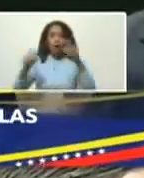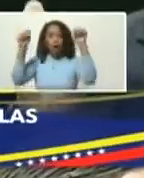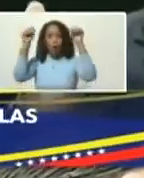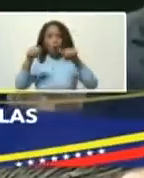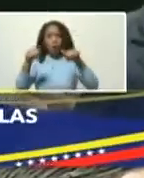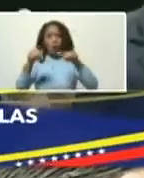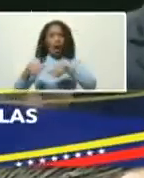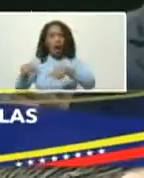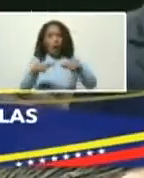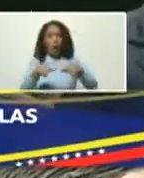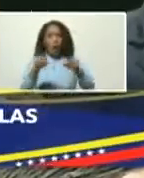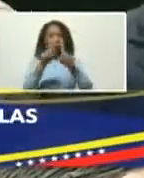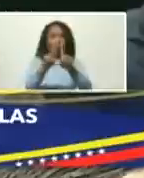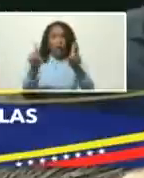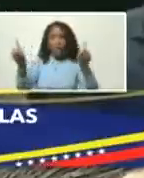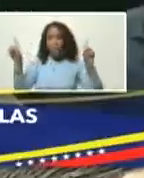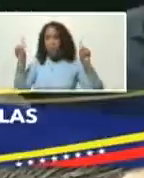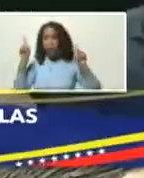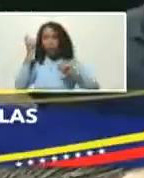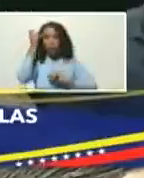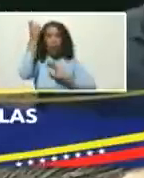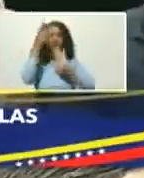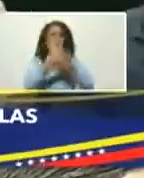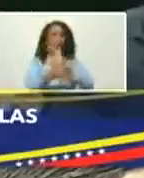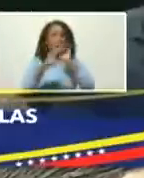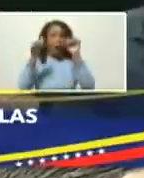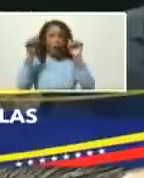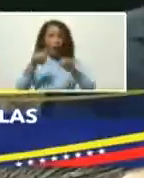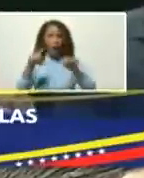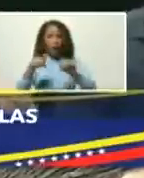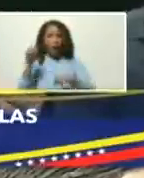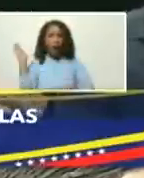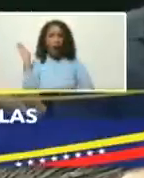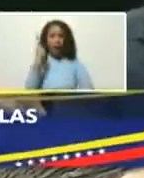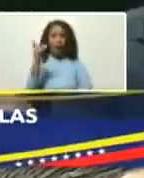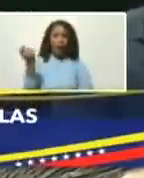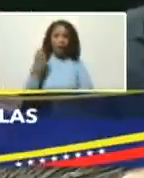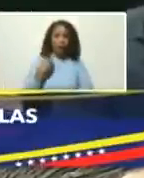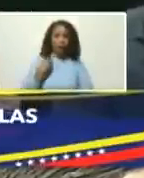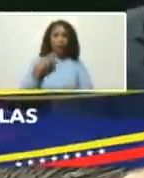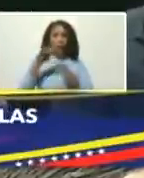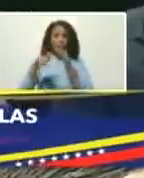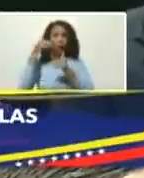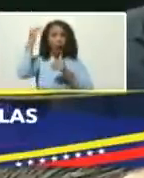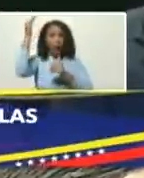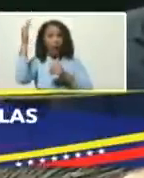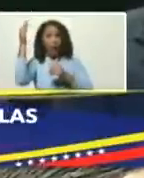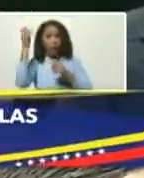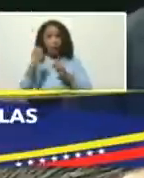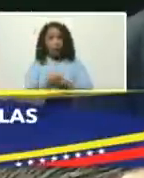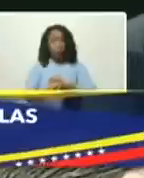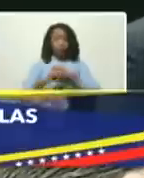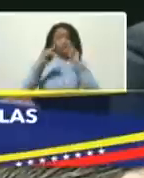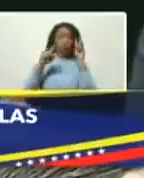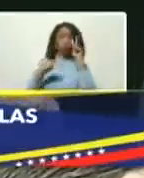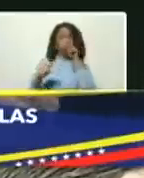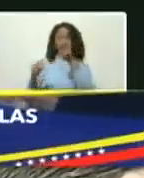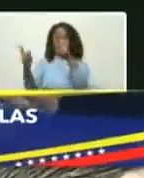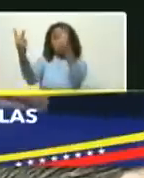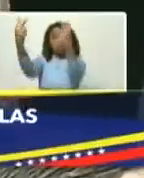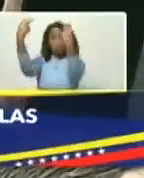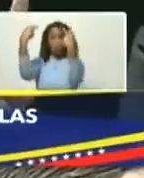espacio el ambiente ideal está acá para que vengan los inversionistas extranjeros y se sorprendan de la